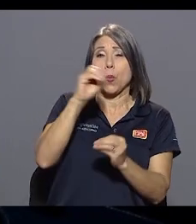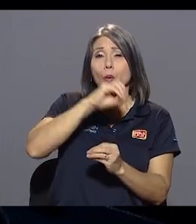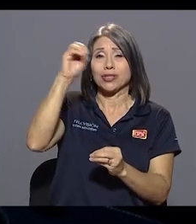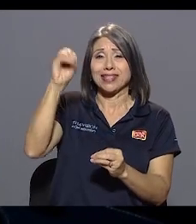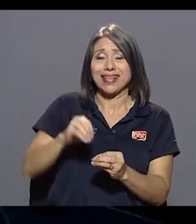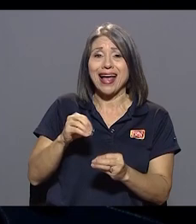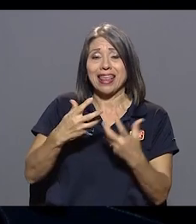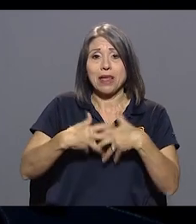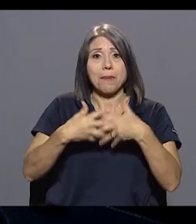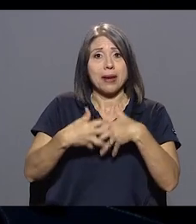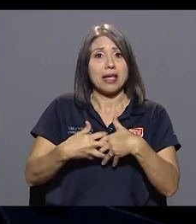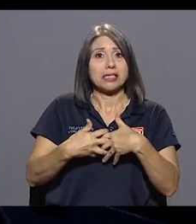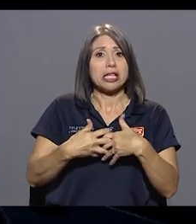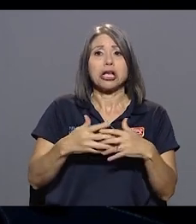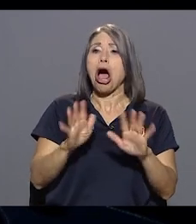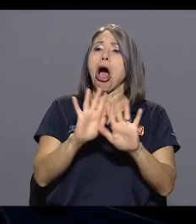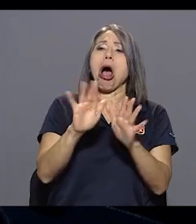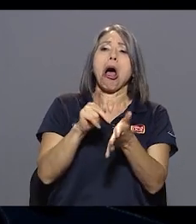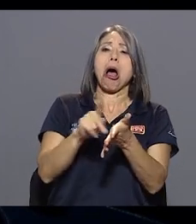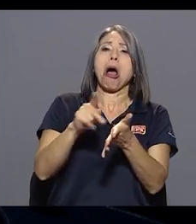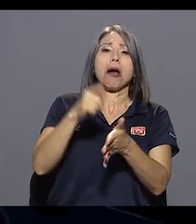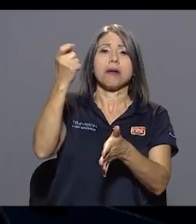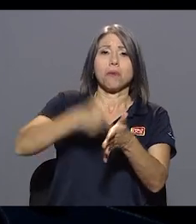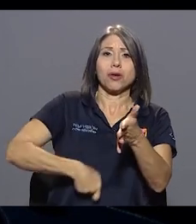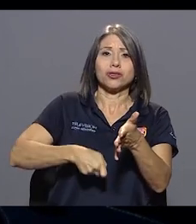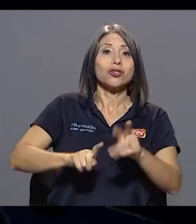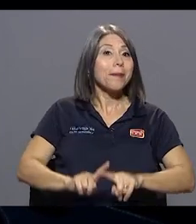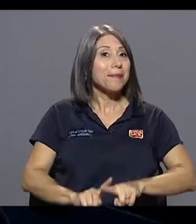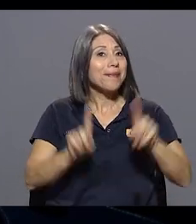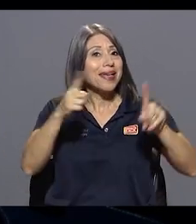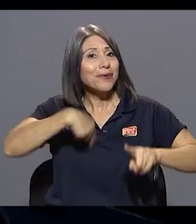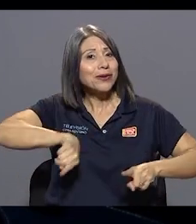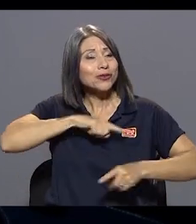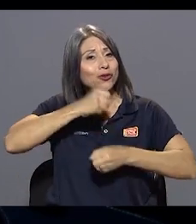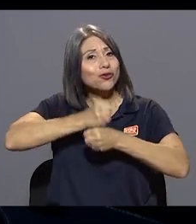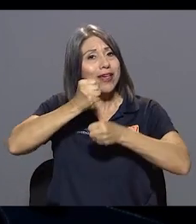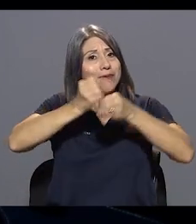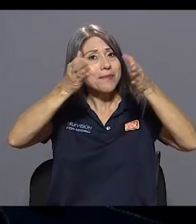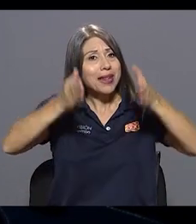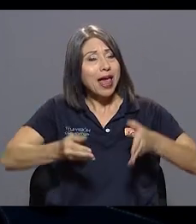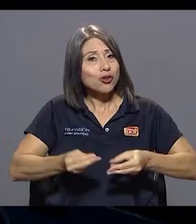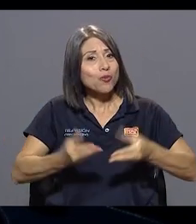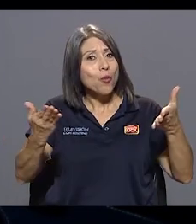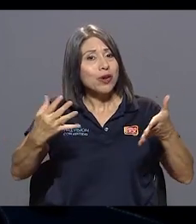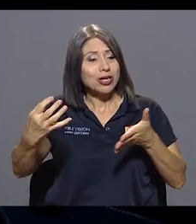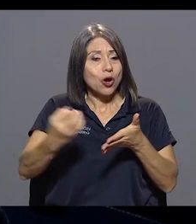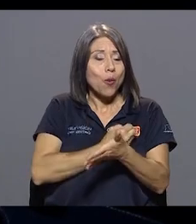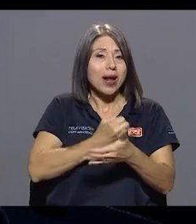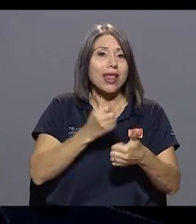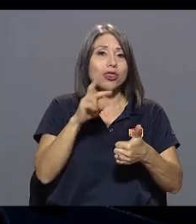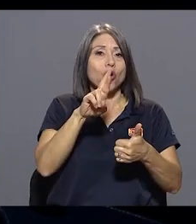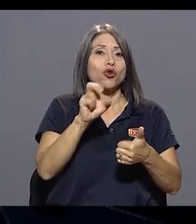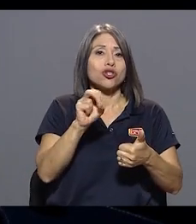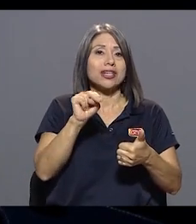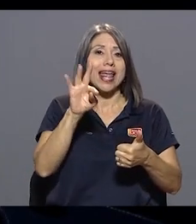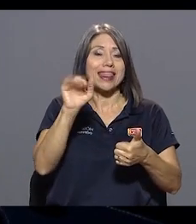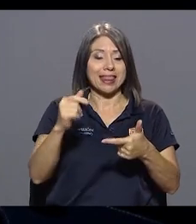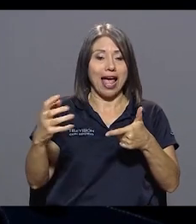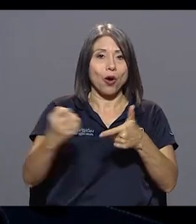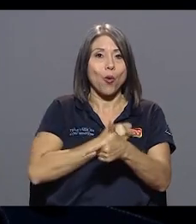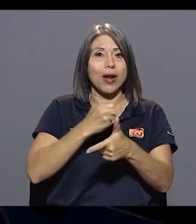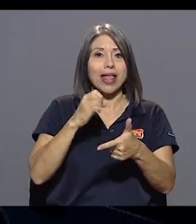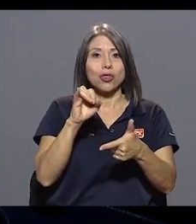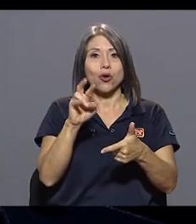y que a los empleados públicos nos están cobrando renta y nos están cobrando IVA y nos están cobrando de todo,